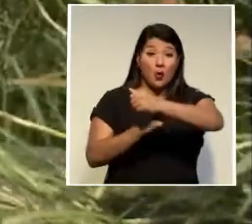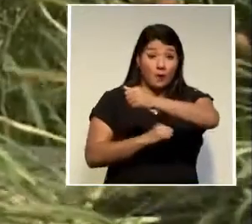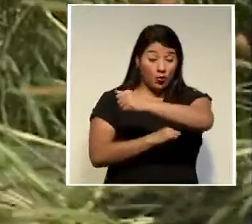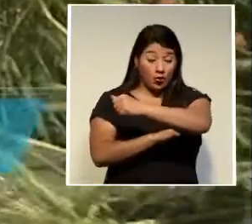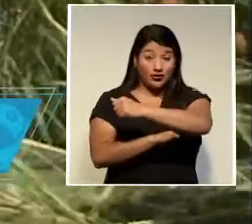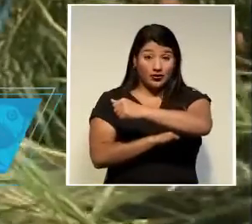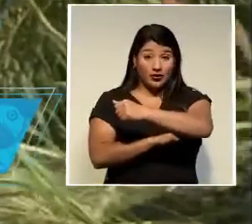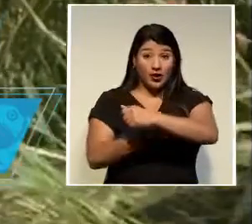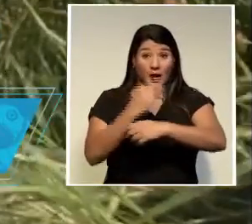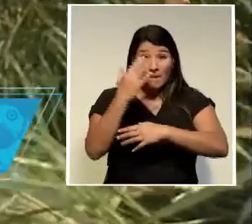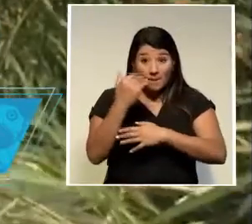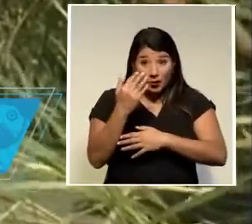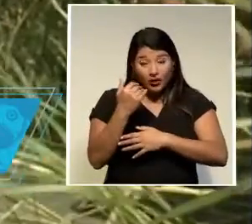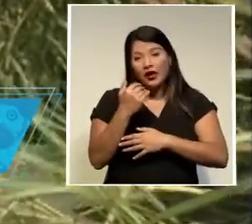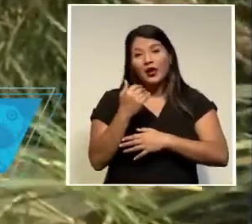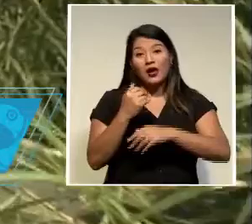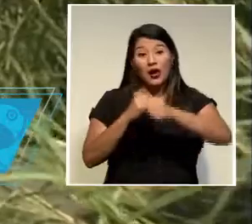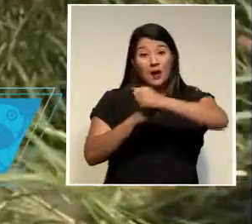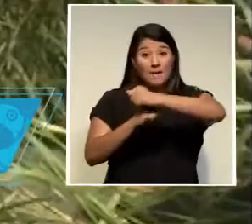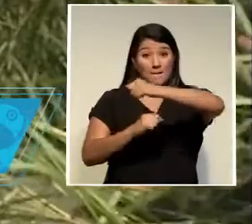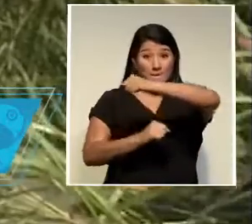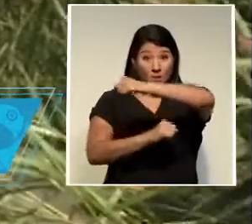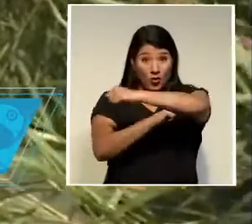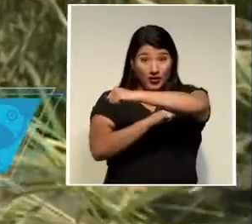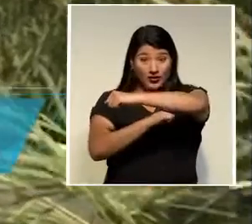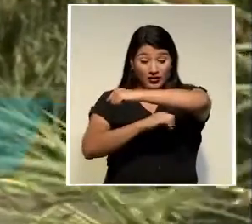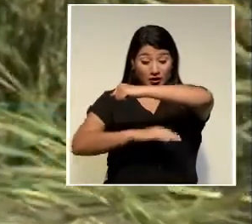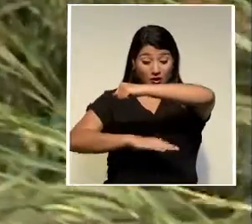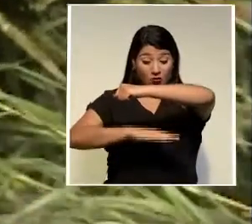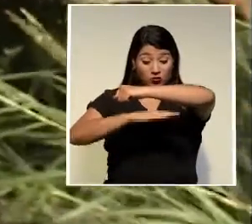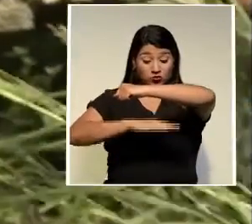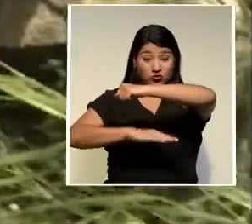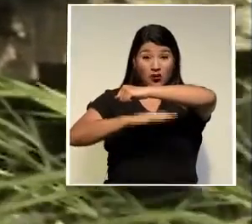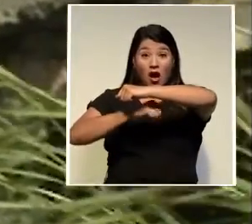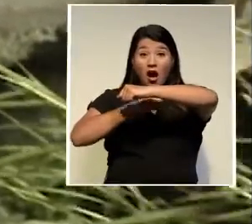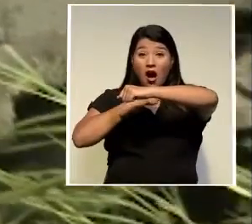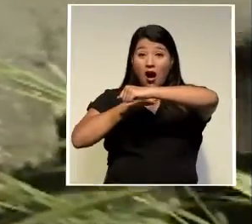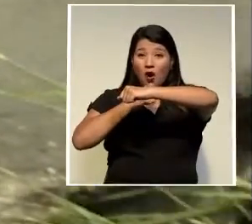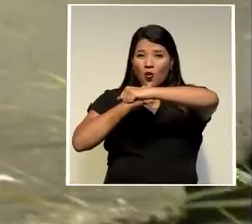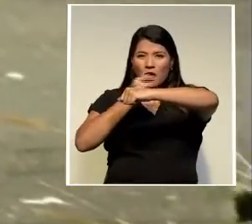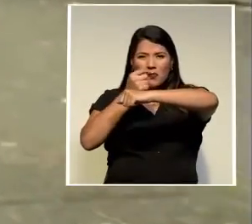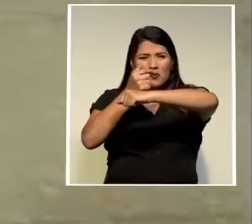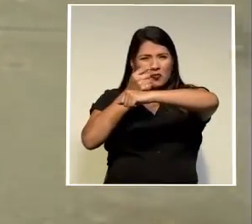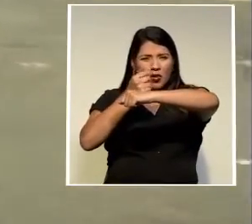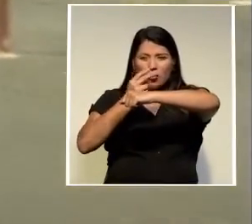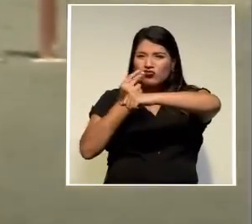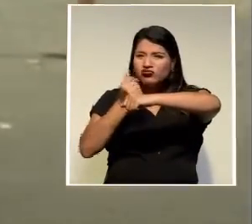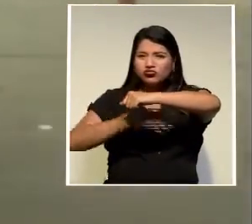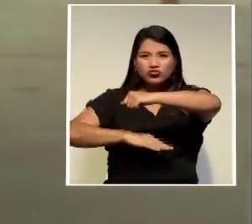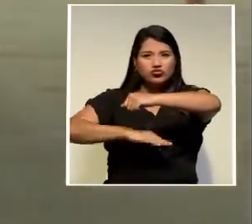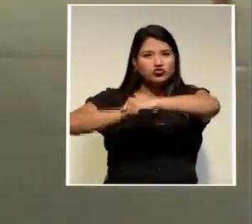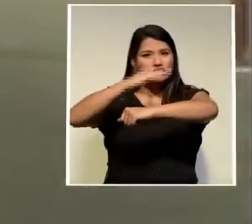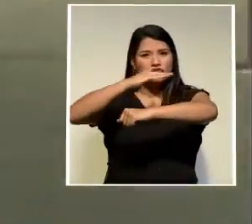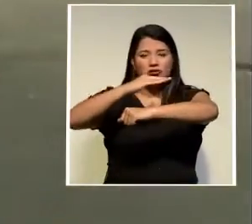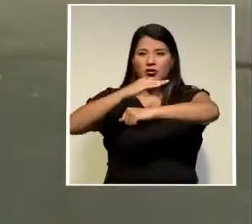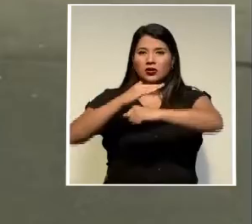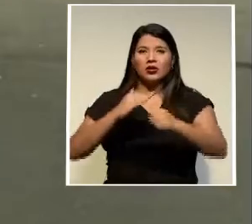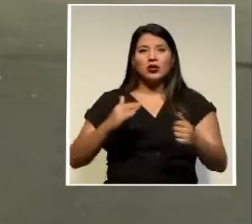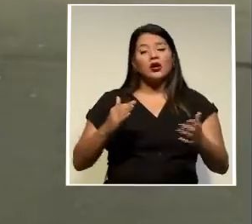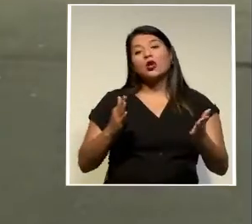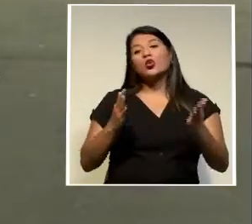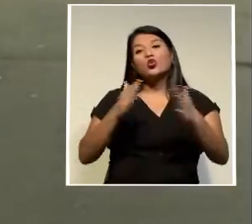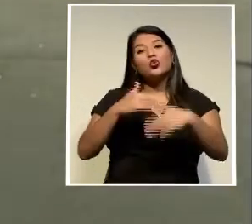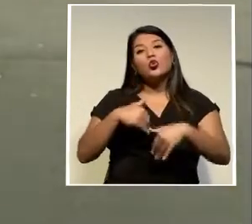el espacio que hay debajo de ese puente para el paso del agua no es suficiente. No hay suficiente área